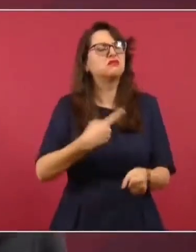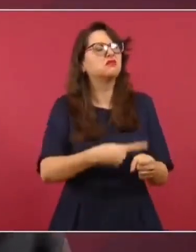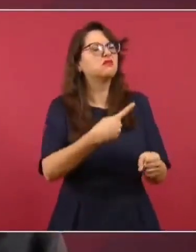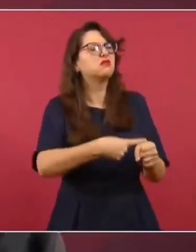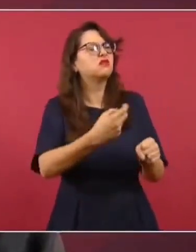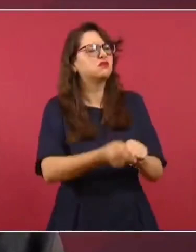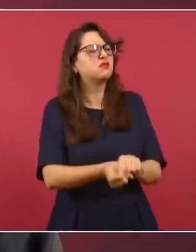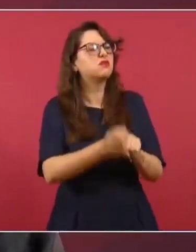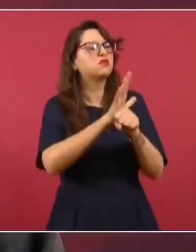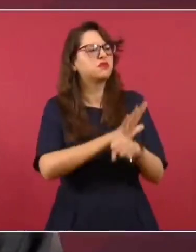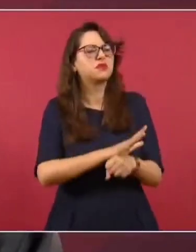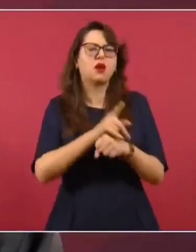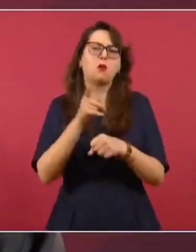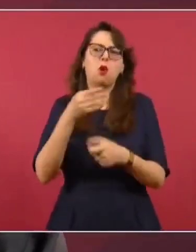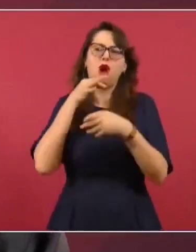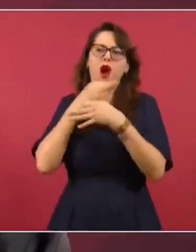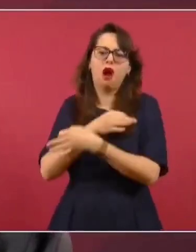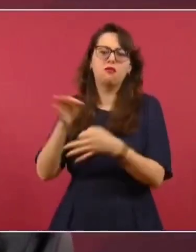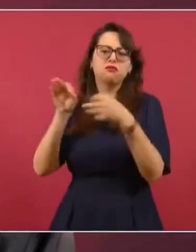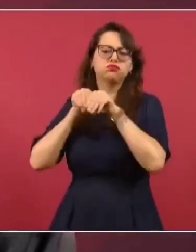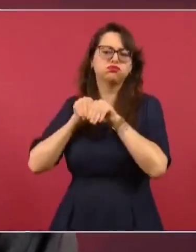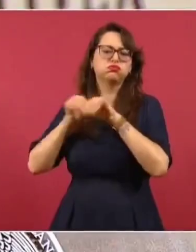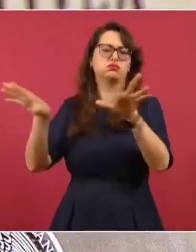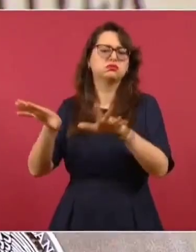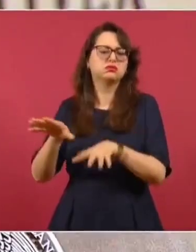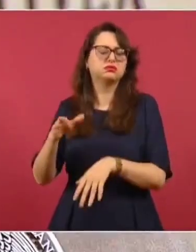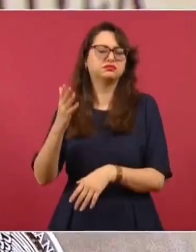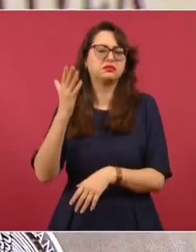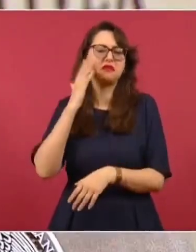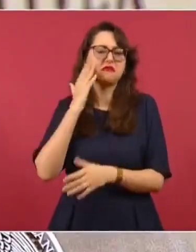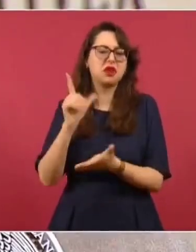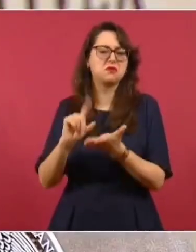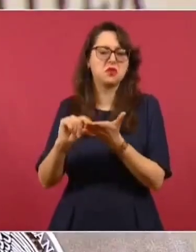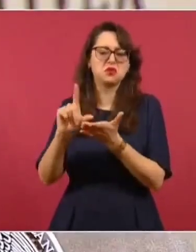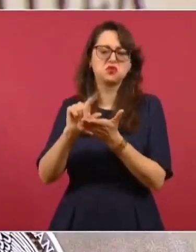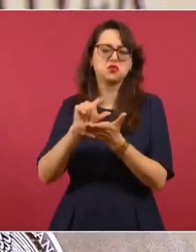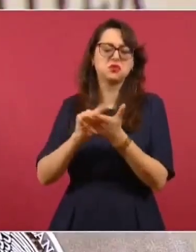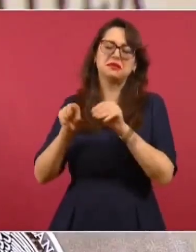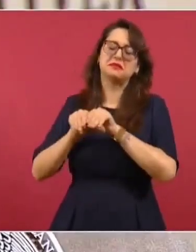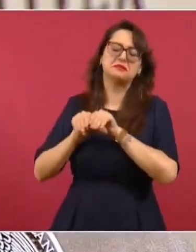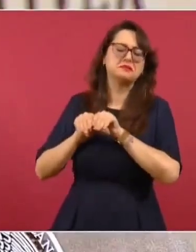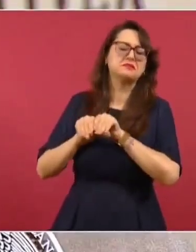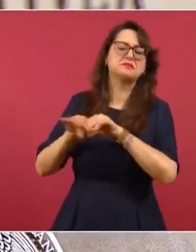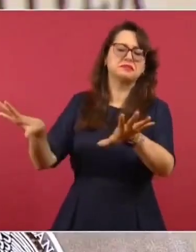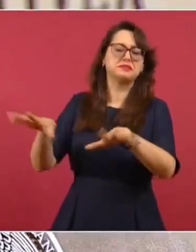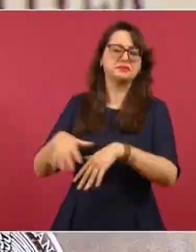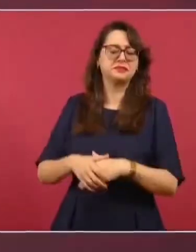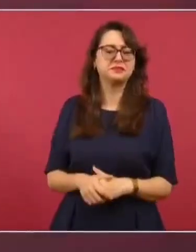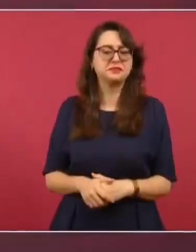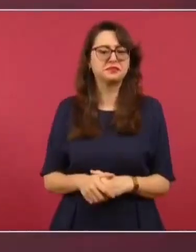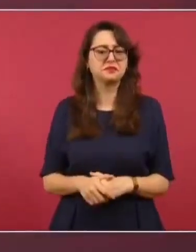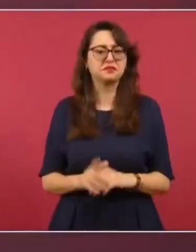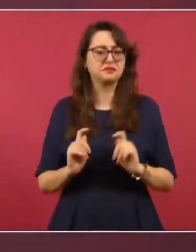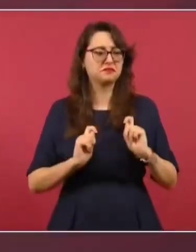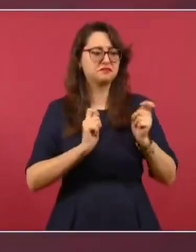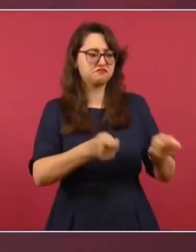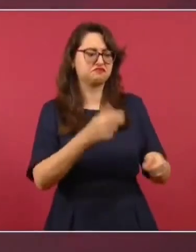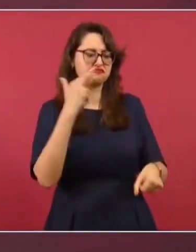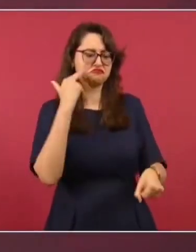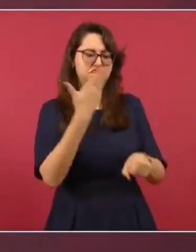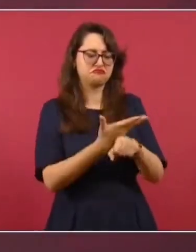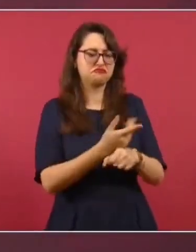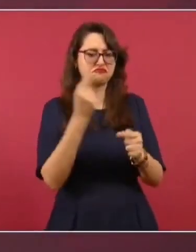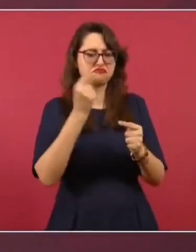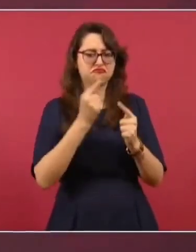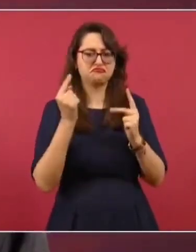informar de ello a los mexicanos a través de un tuit y que en todo caso me iba a encargar